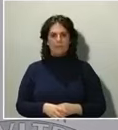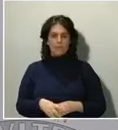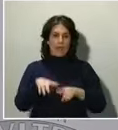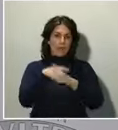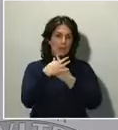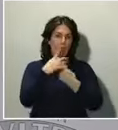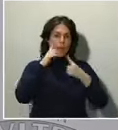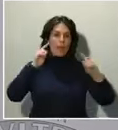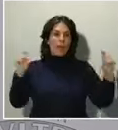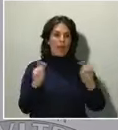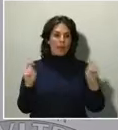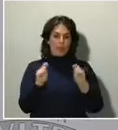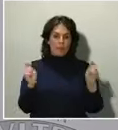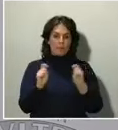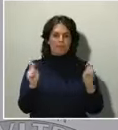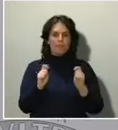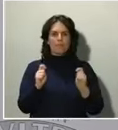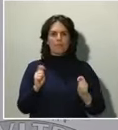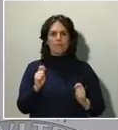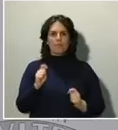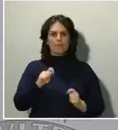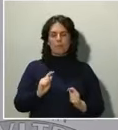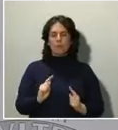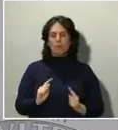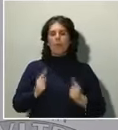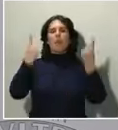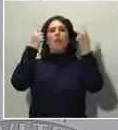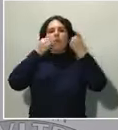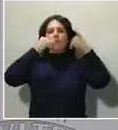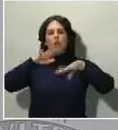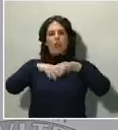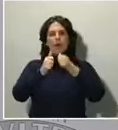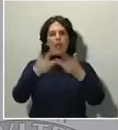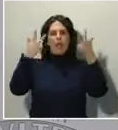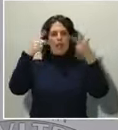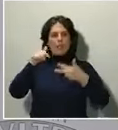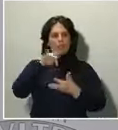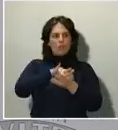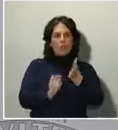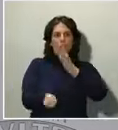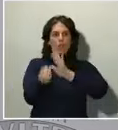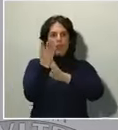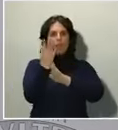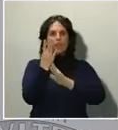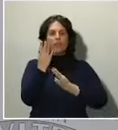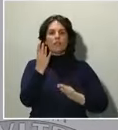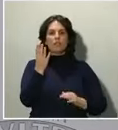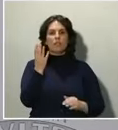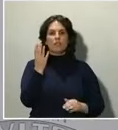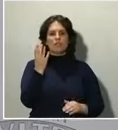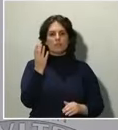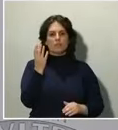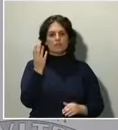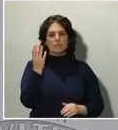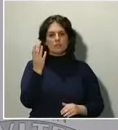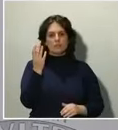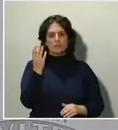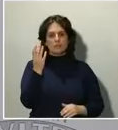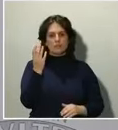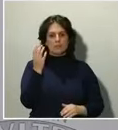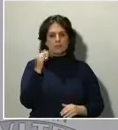la envergadura la primera vez en la historia democrática de nuestro país que lo hemos tenido que poner en marcha, la Constitución